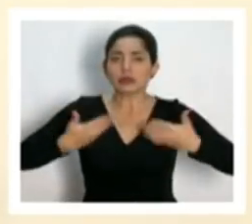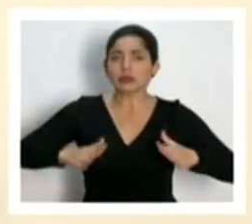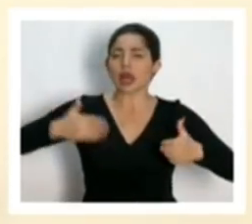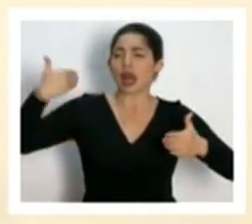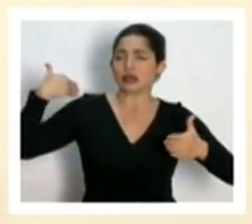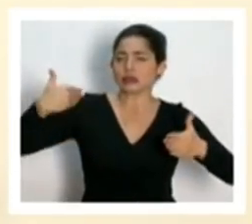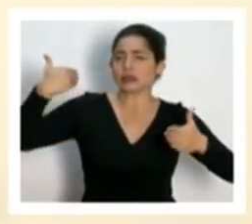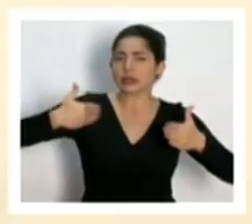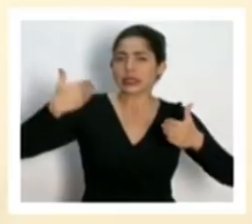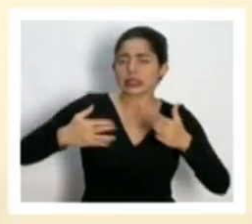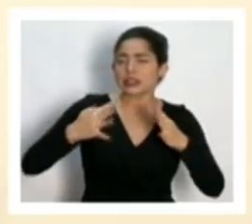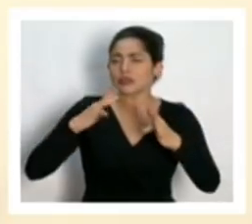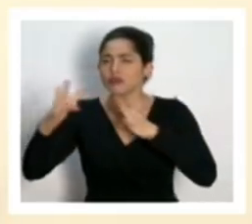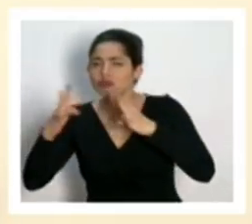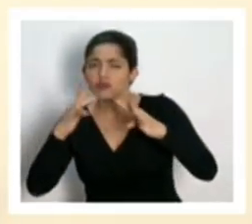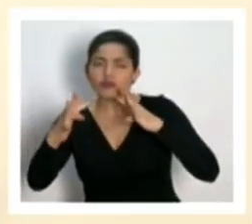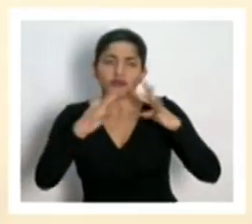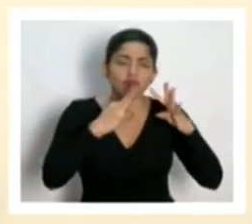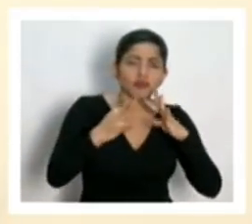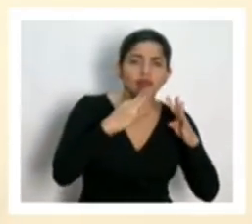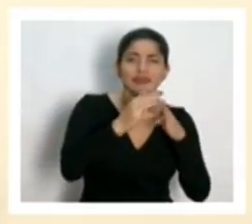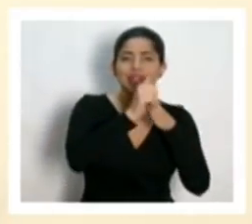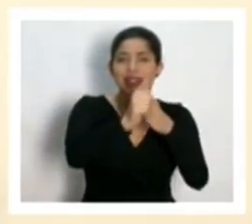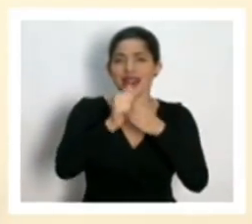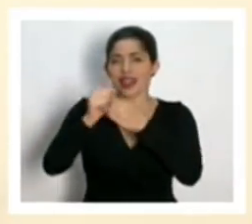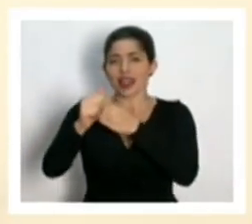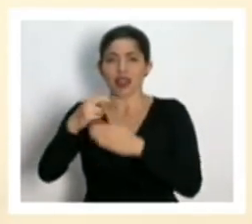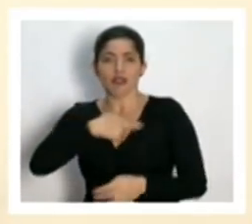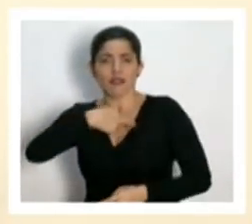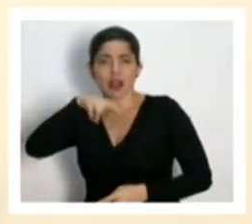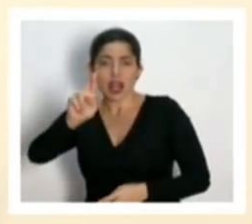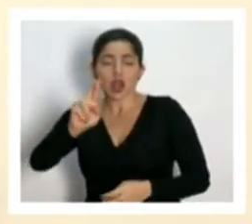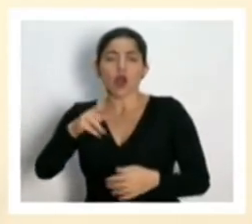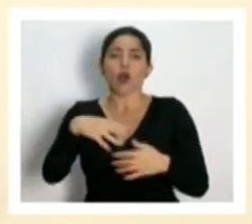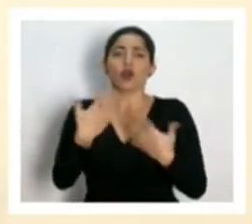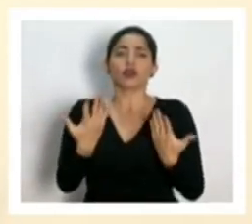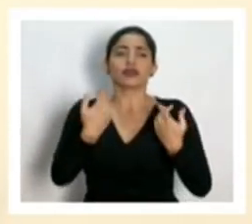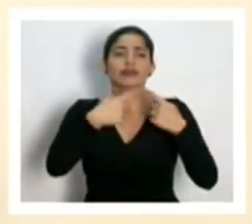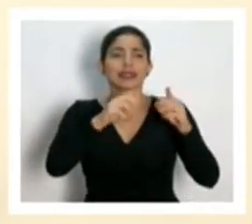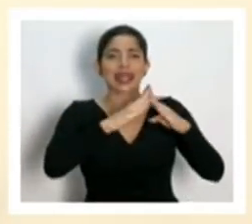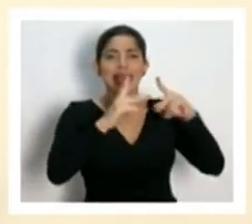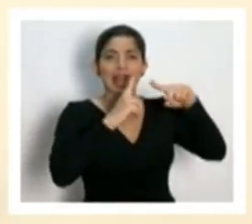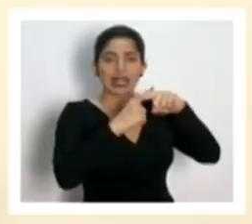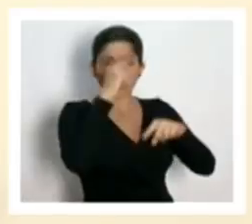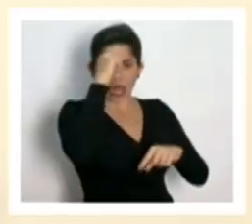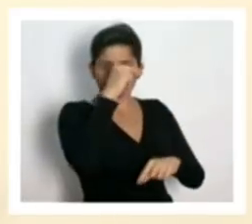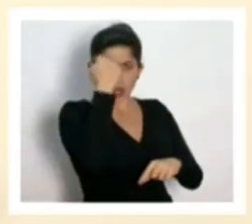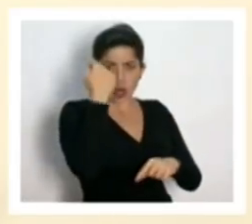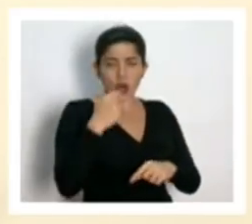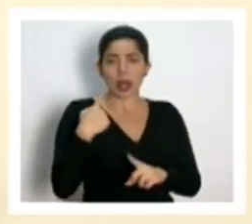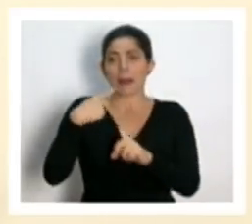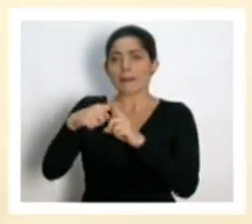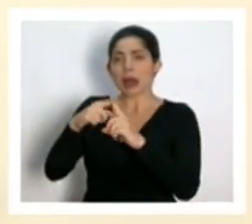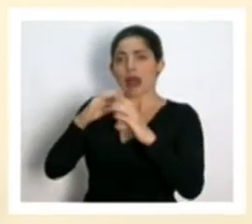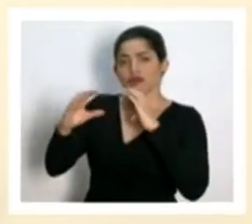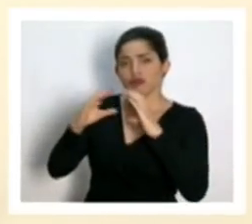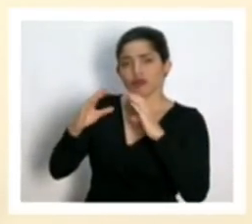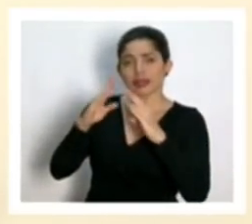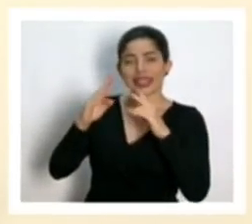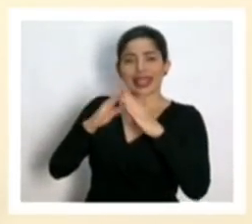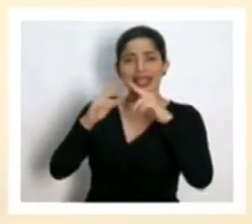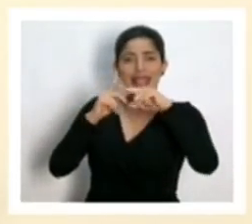conversando con los diferentes líderes religiosos, tanto de la iglesia católica como de las iglesias